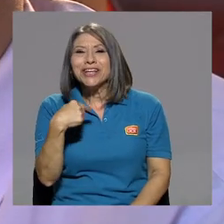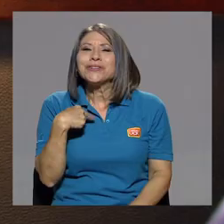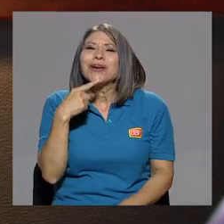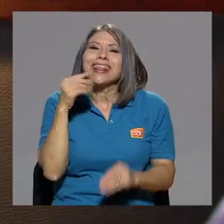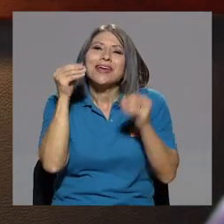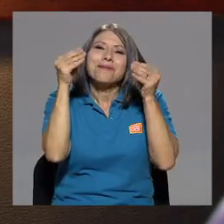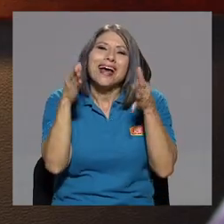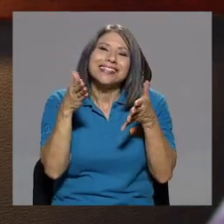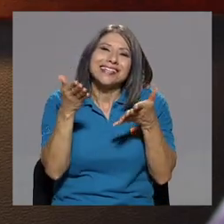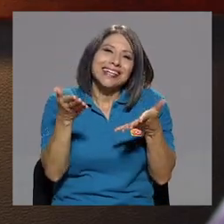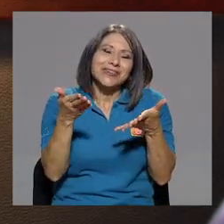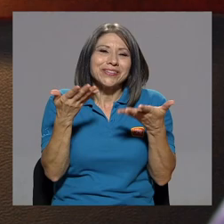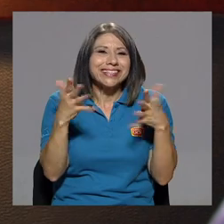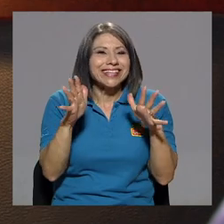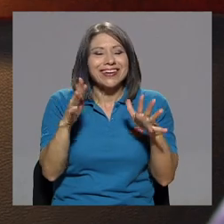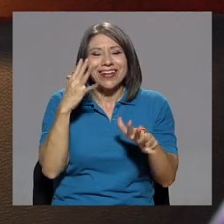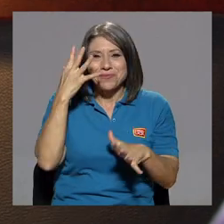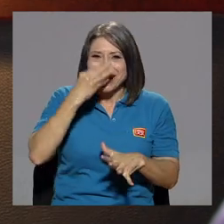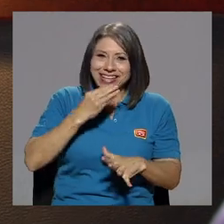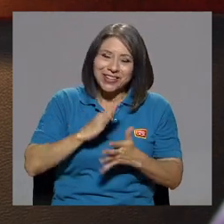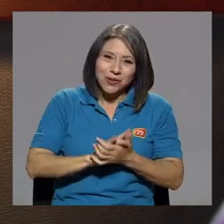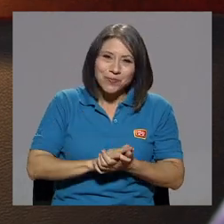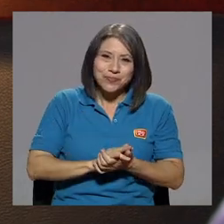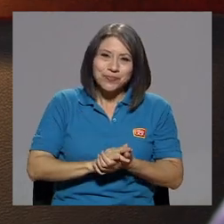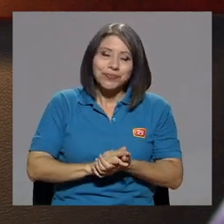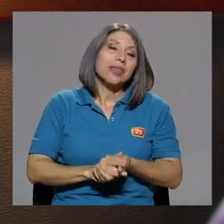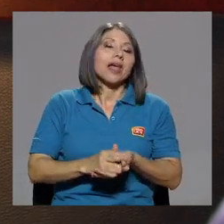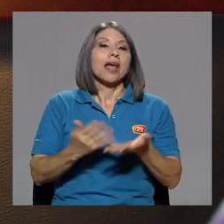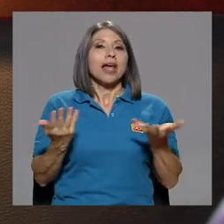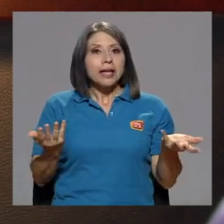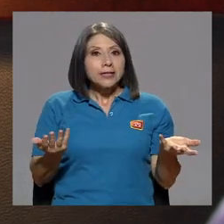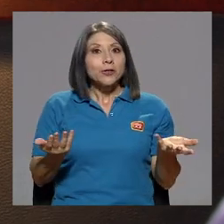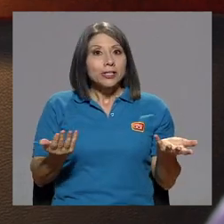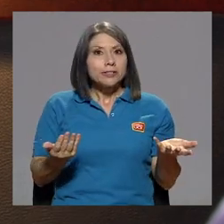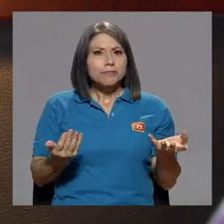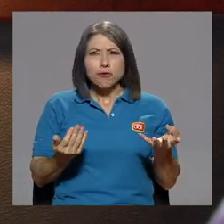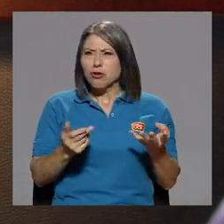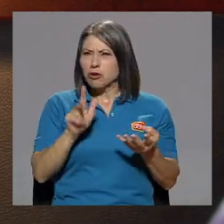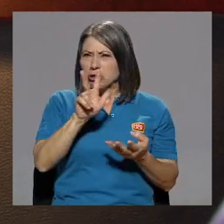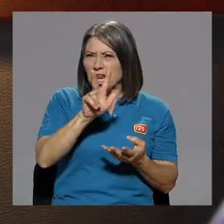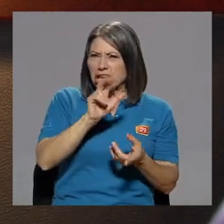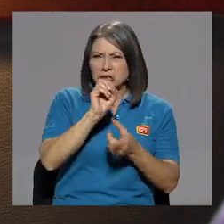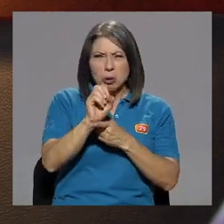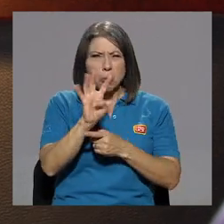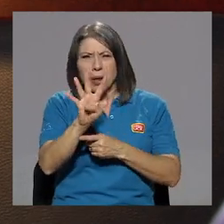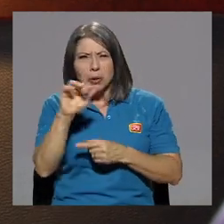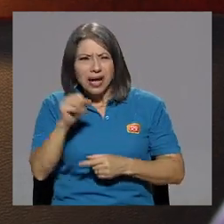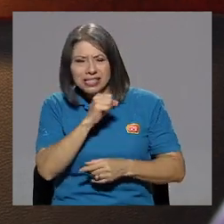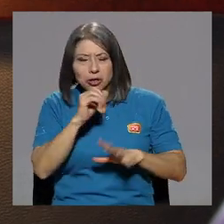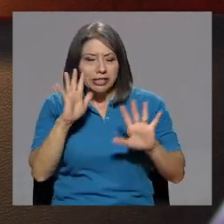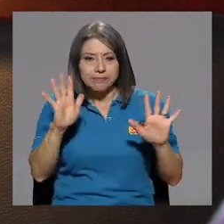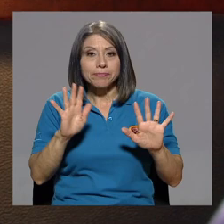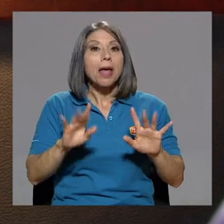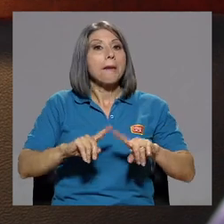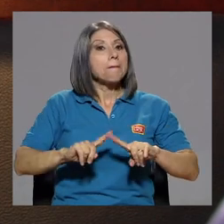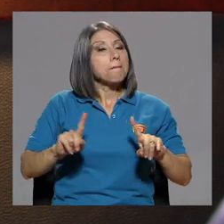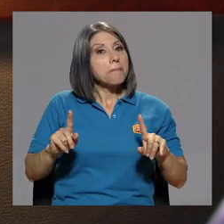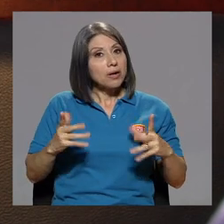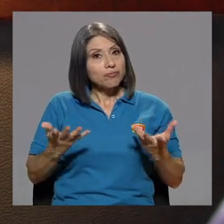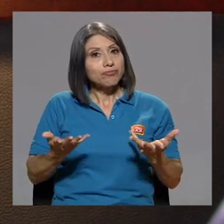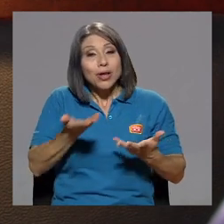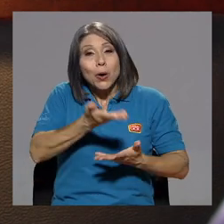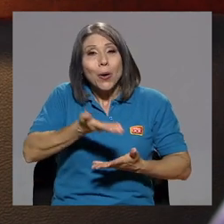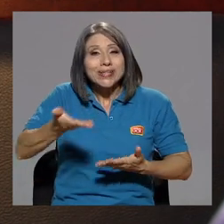maestrito, ya estaba. Lo más lindo. Entonces, fueron tres o cuatro canciones. Bueno, la cuestión es que las cosas